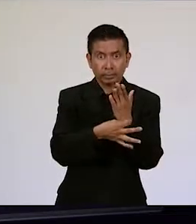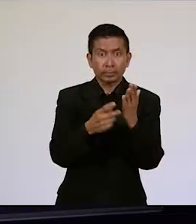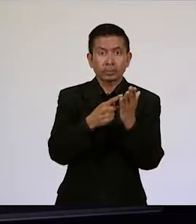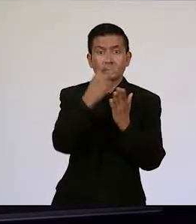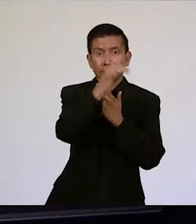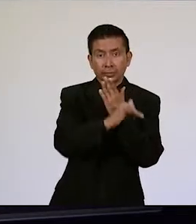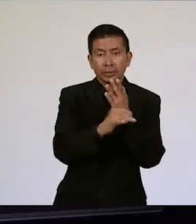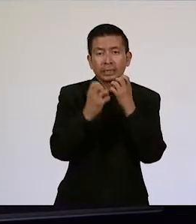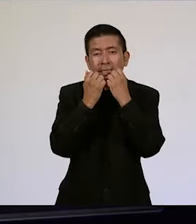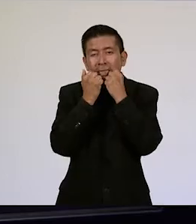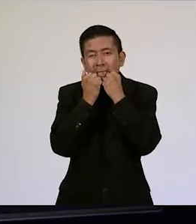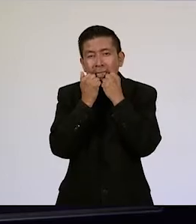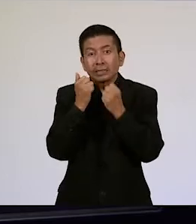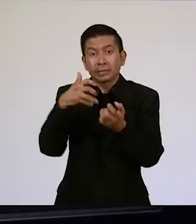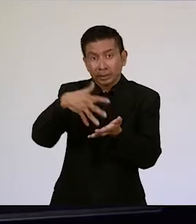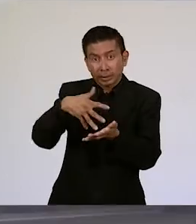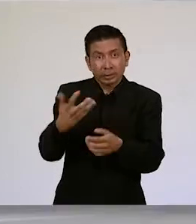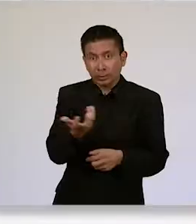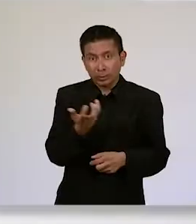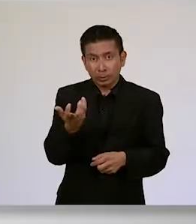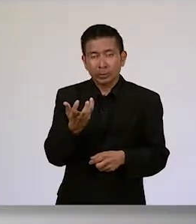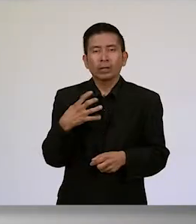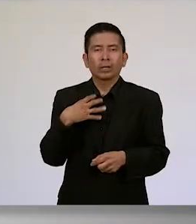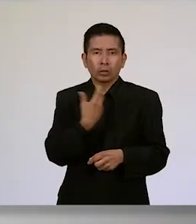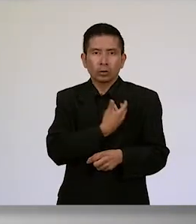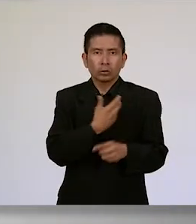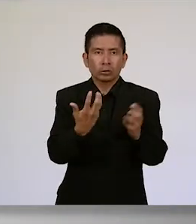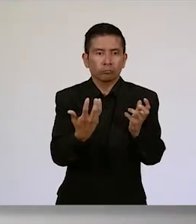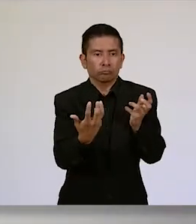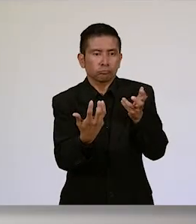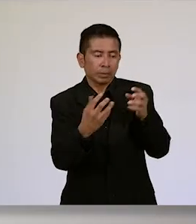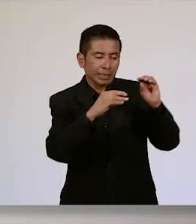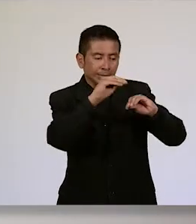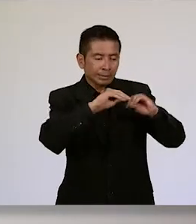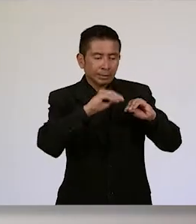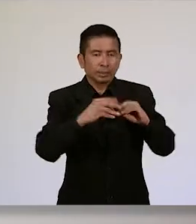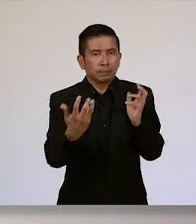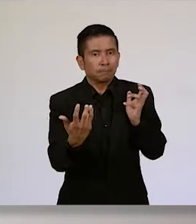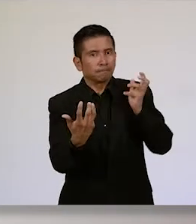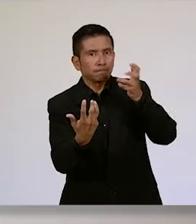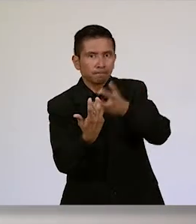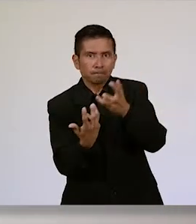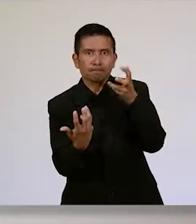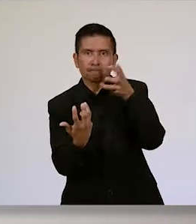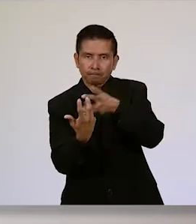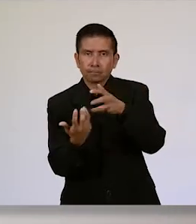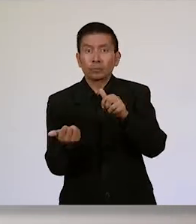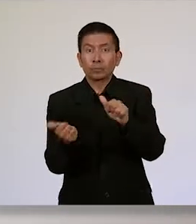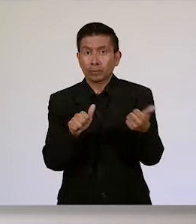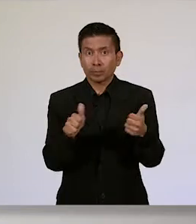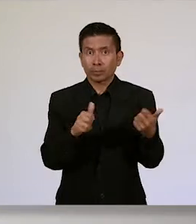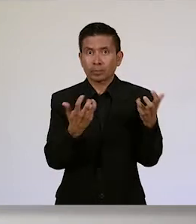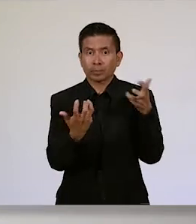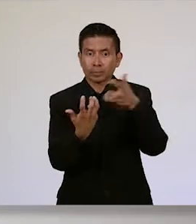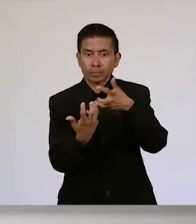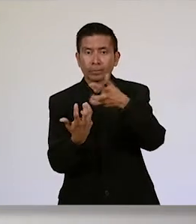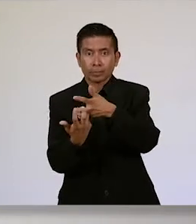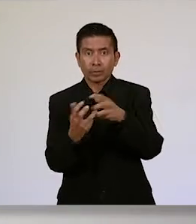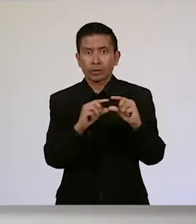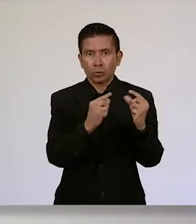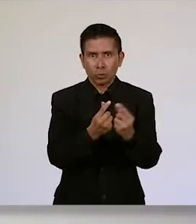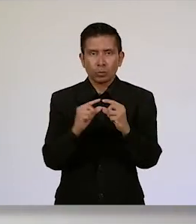Integridad y nosotros debíamos de adecuar su contenido de acuerdo al público meta que nosotros teníamos.